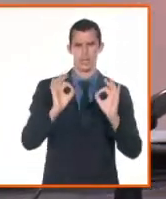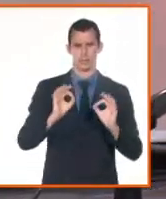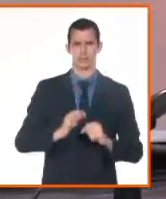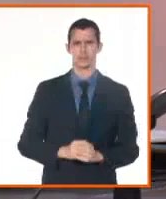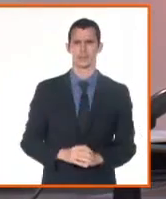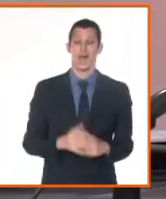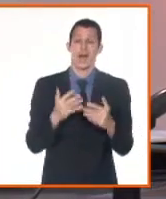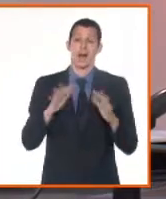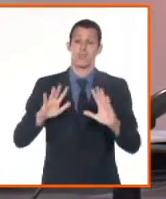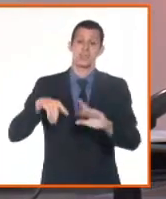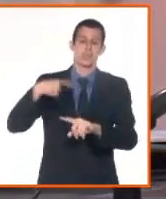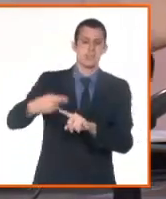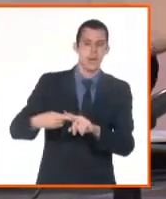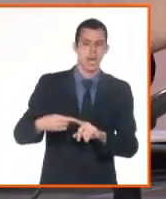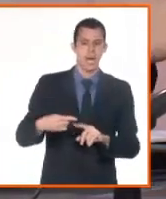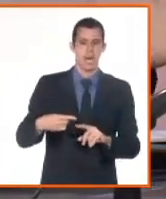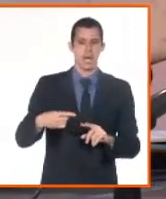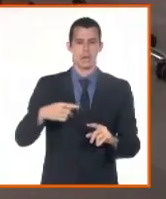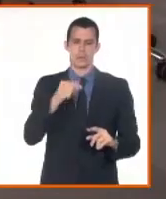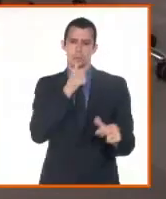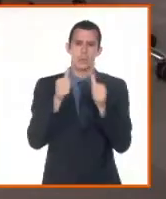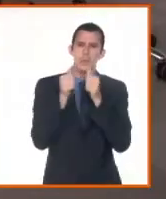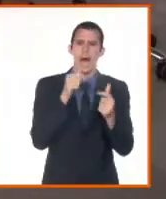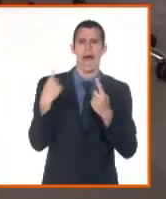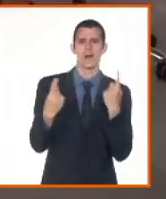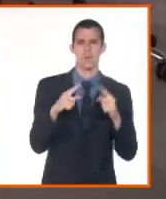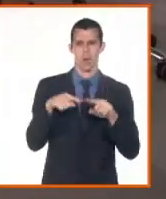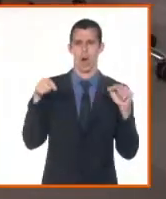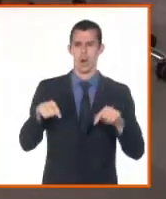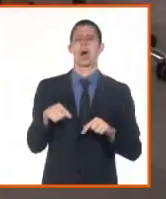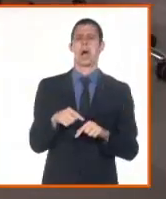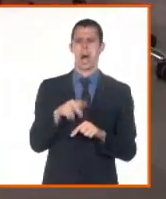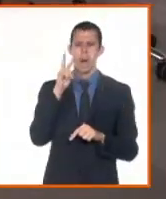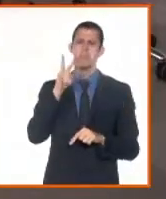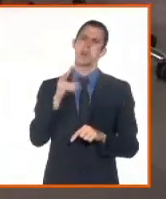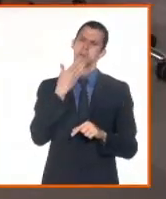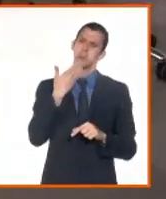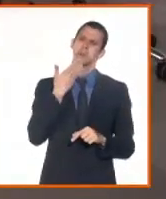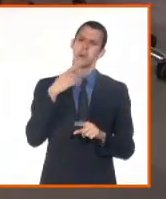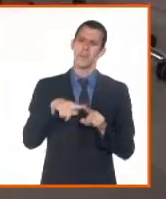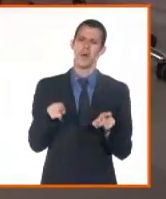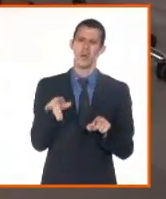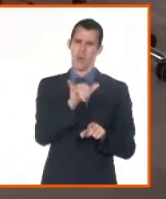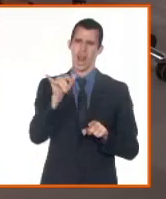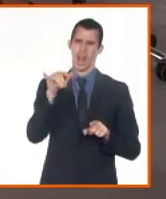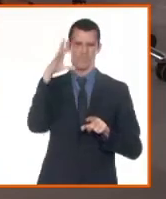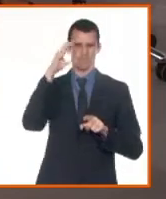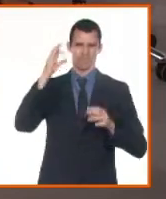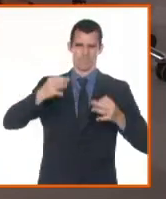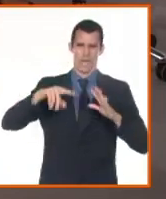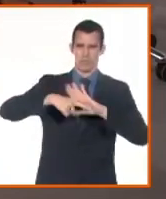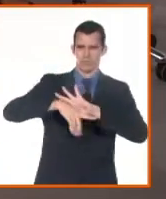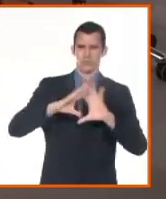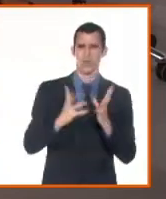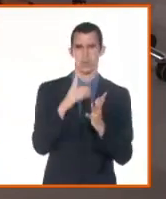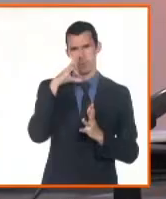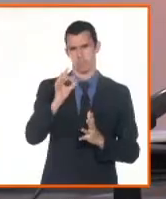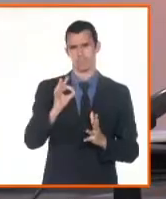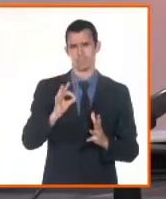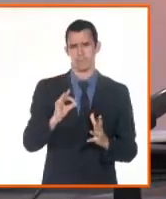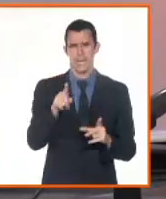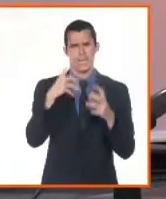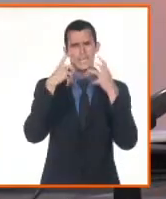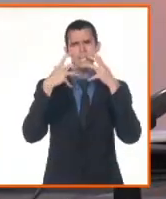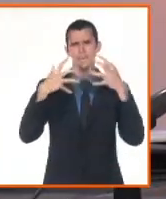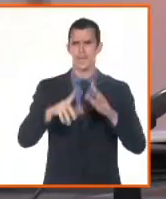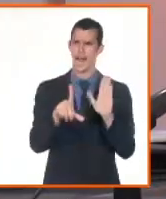otras preguntas sobre estos temas que son novedosos realmente también en la propia dinámica tanto legal como económica